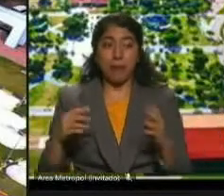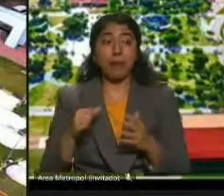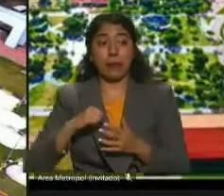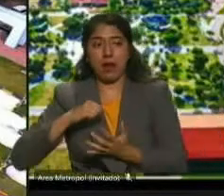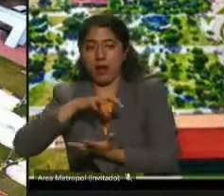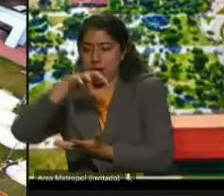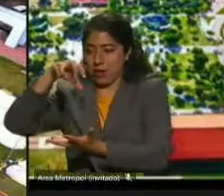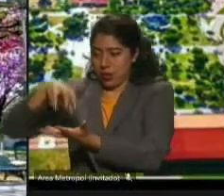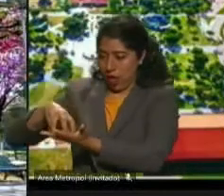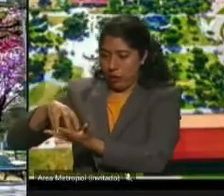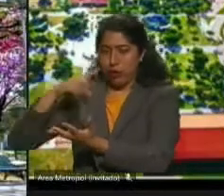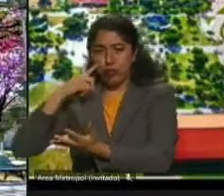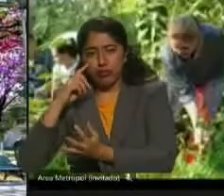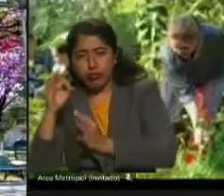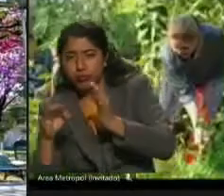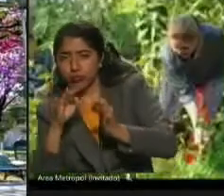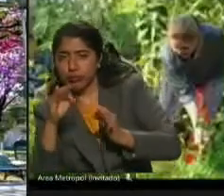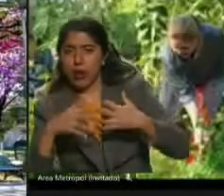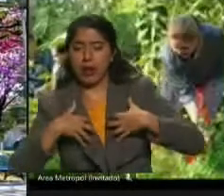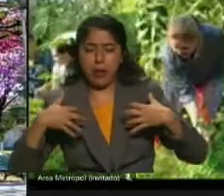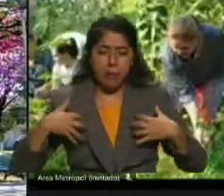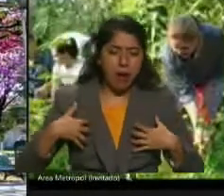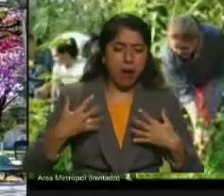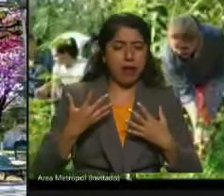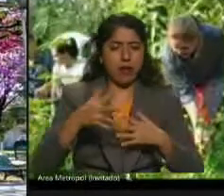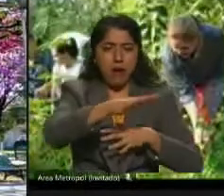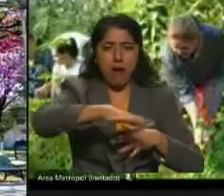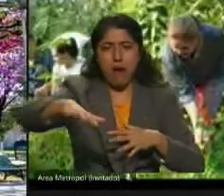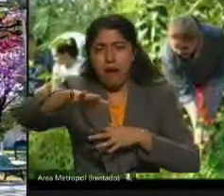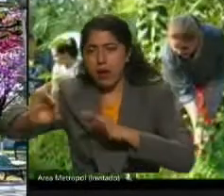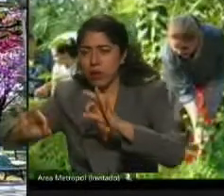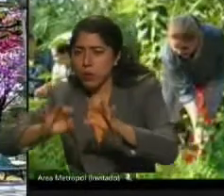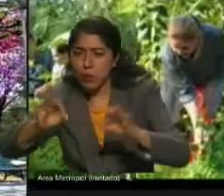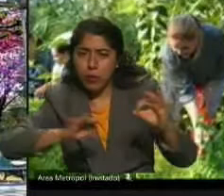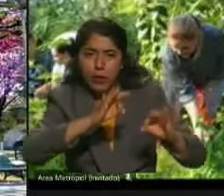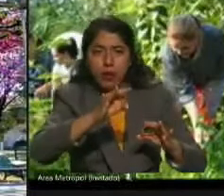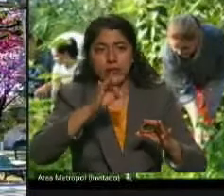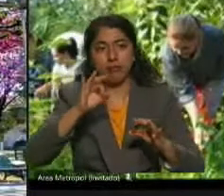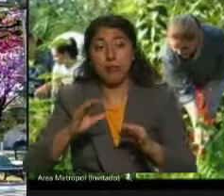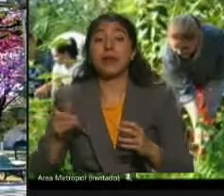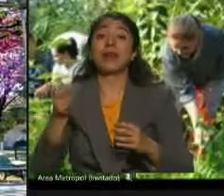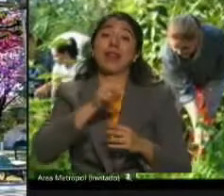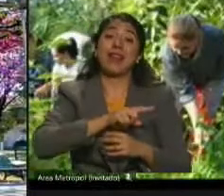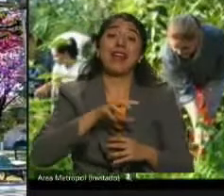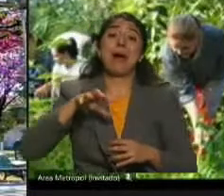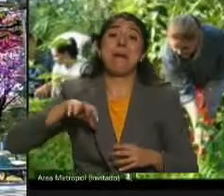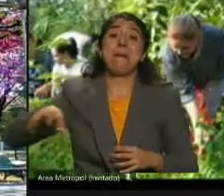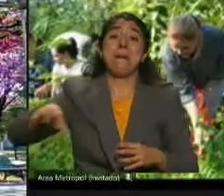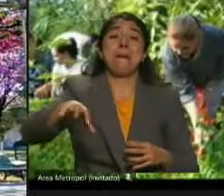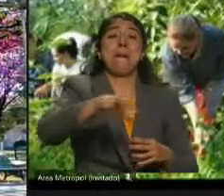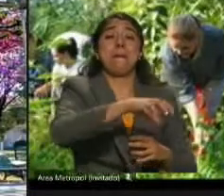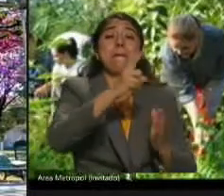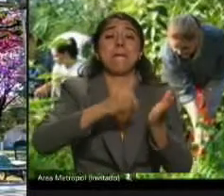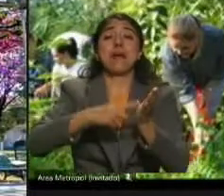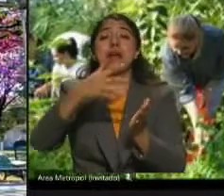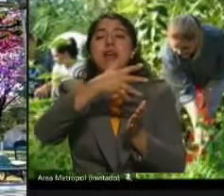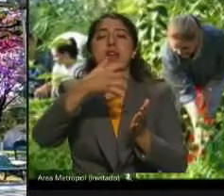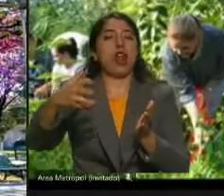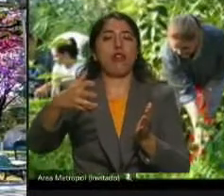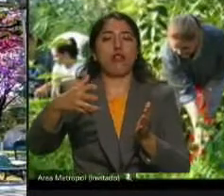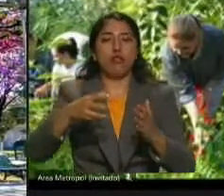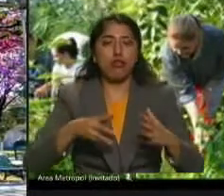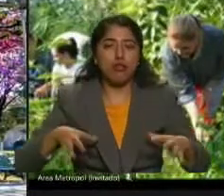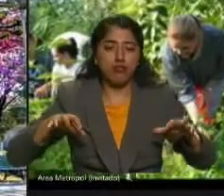recuperación del medio ambiente y las áreas protegidas, los 1500 plazas, alamedas, camellones y pasillos peatonales,